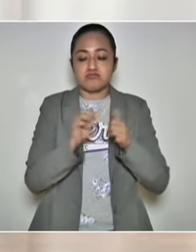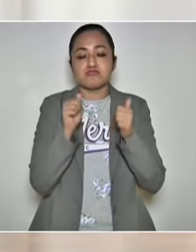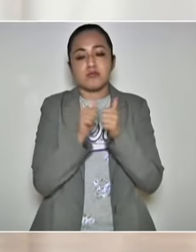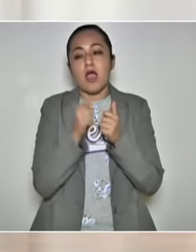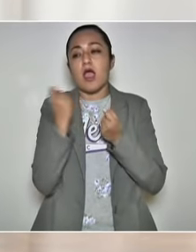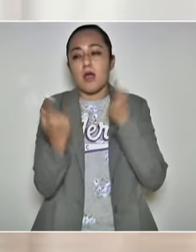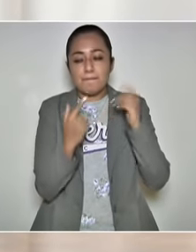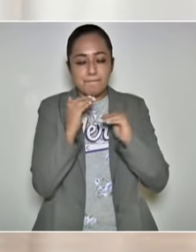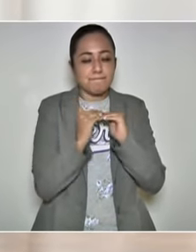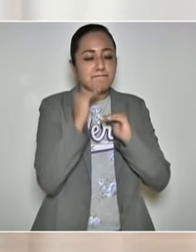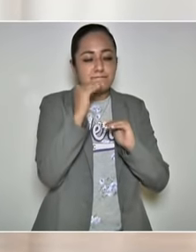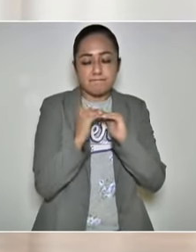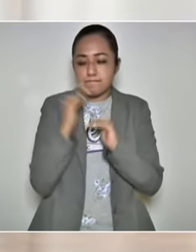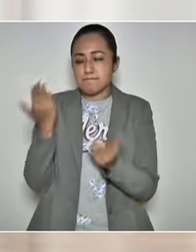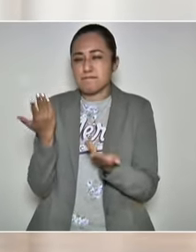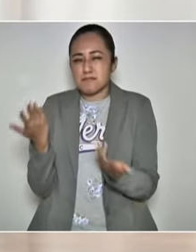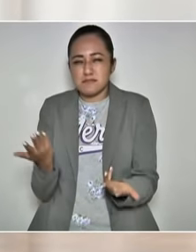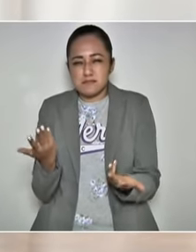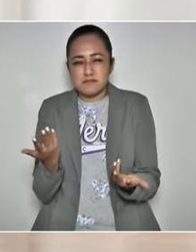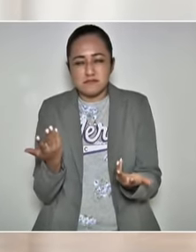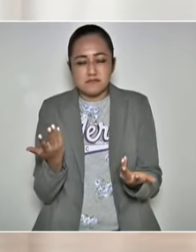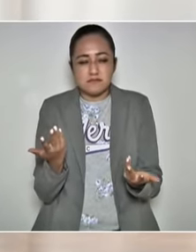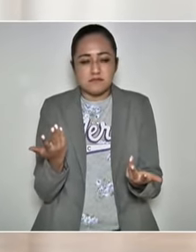mayor, diría yo,